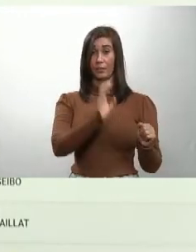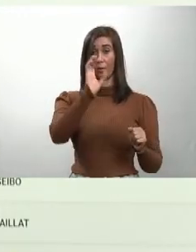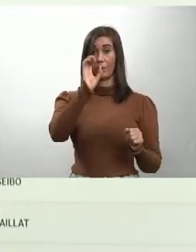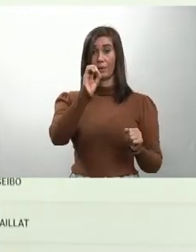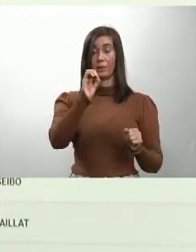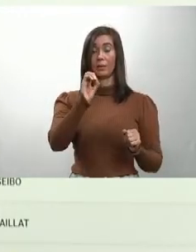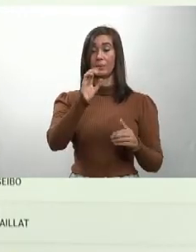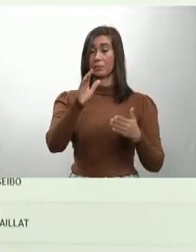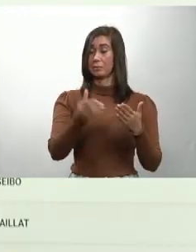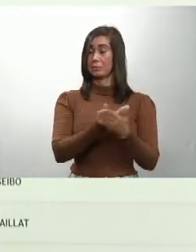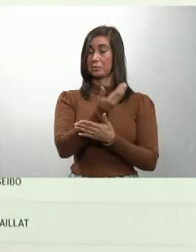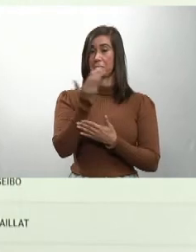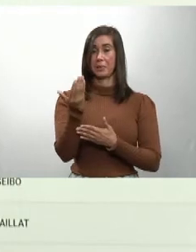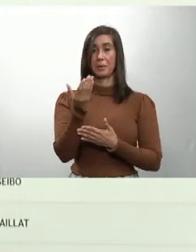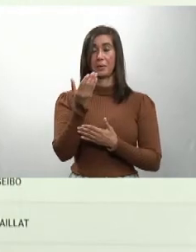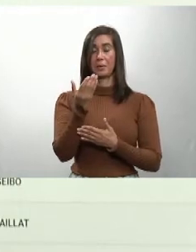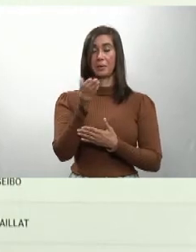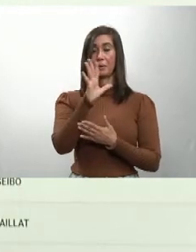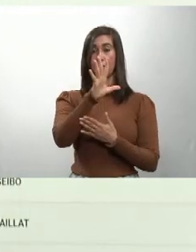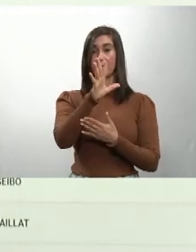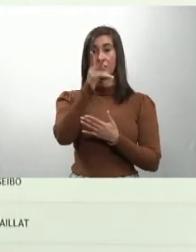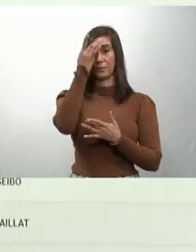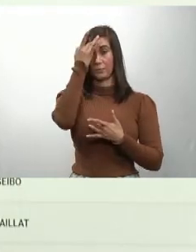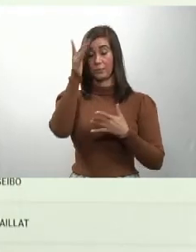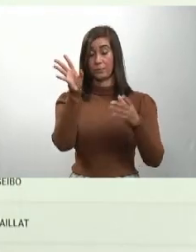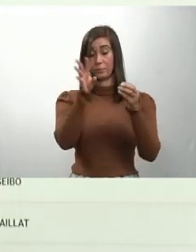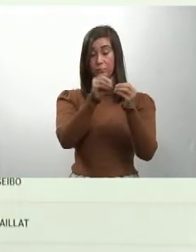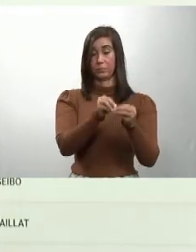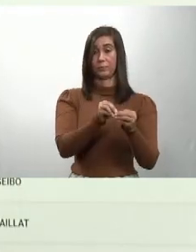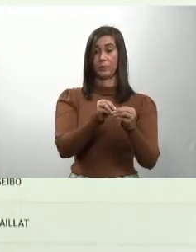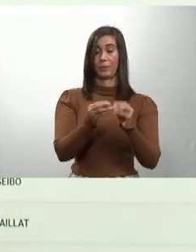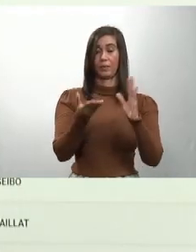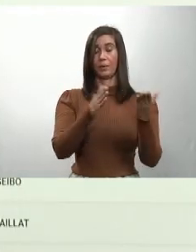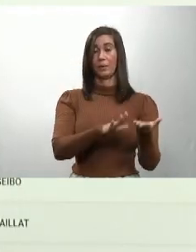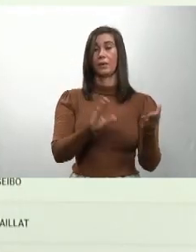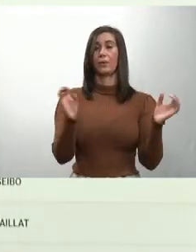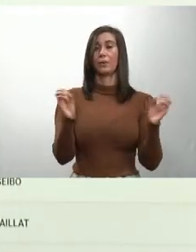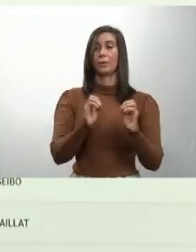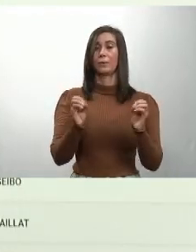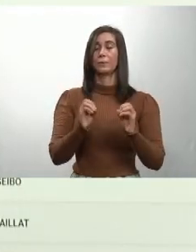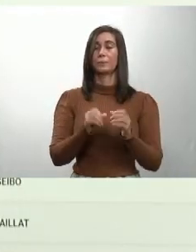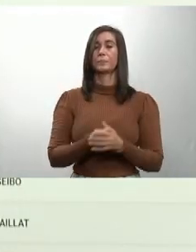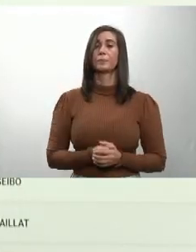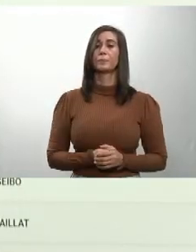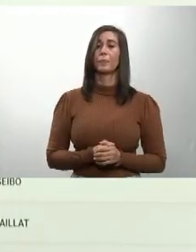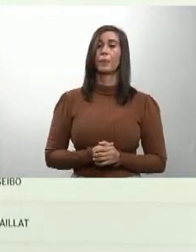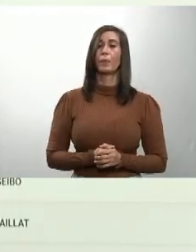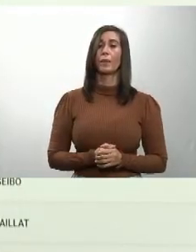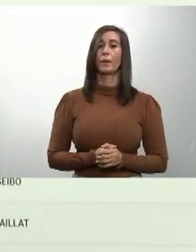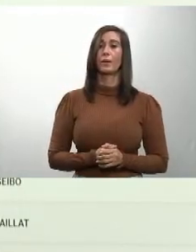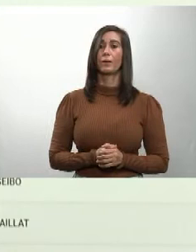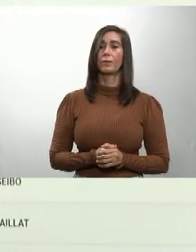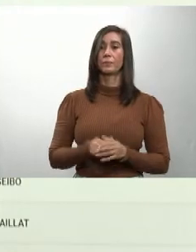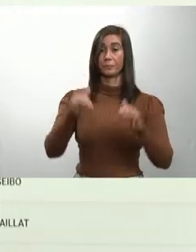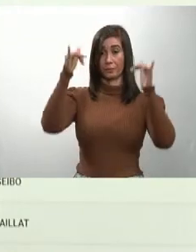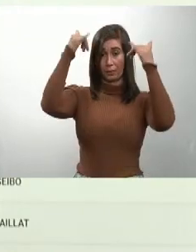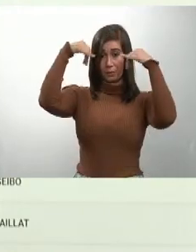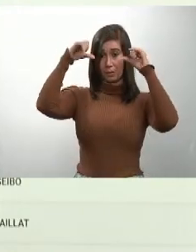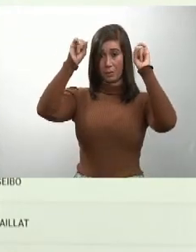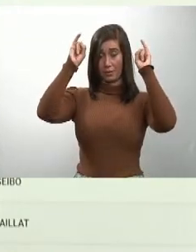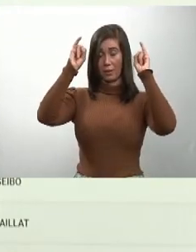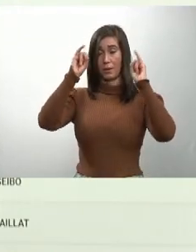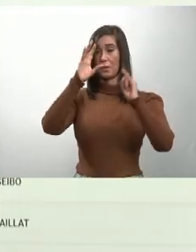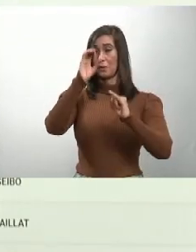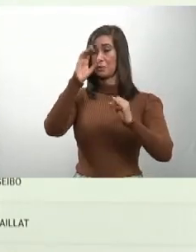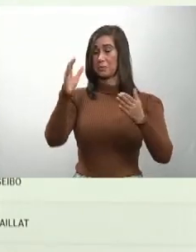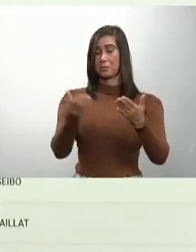0 casos nuevos, 5 acumulados, 0 fallecimientos. El Seibo, 0